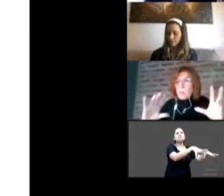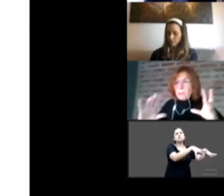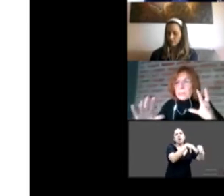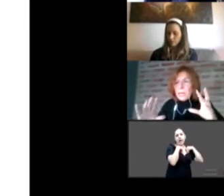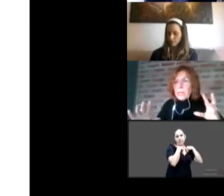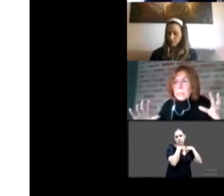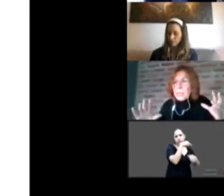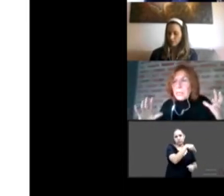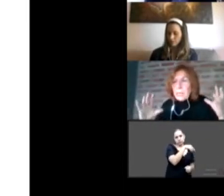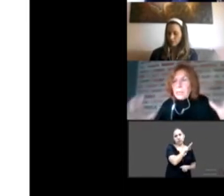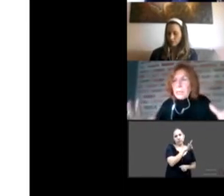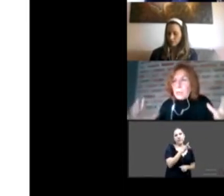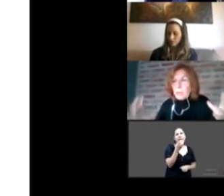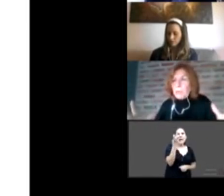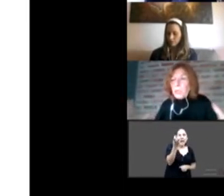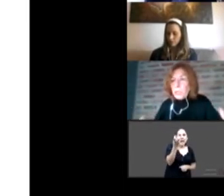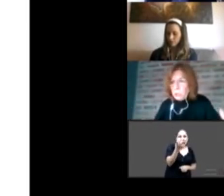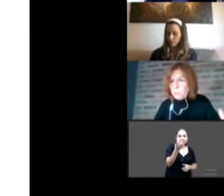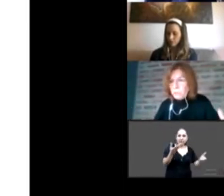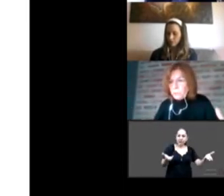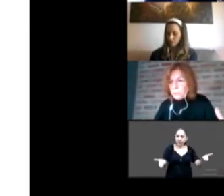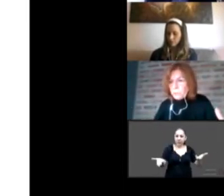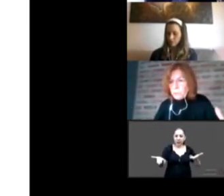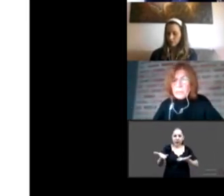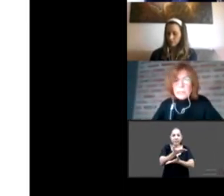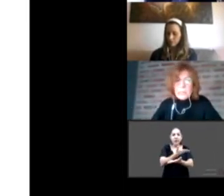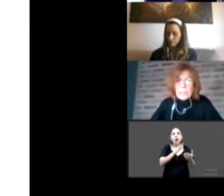complementarias en la vida de un mismo niño.